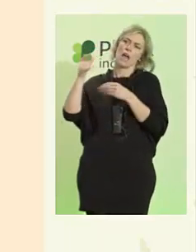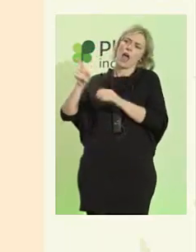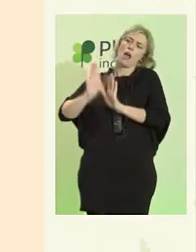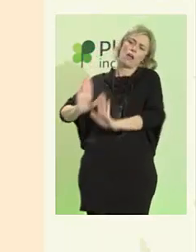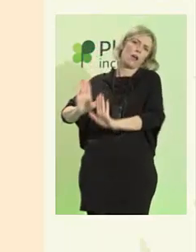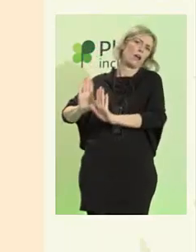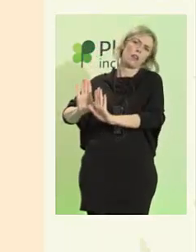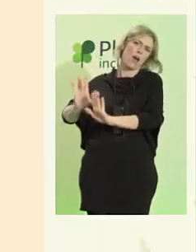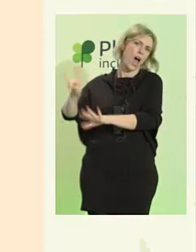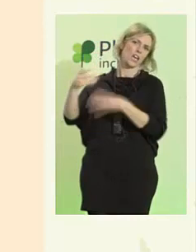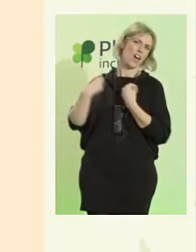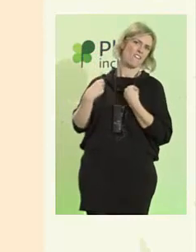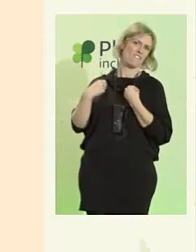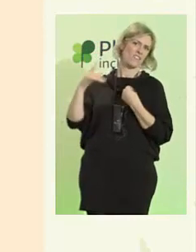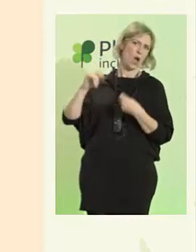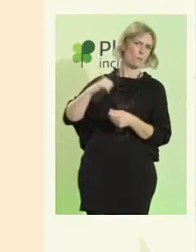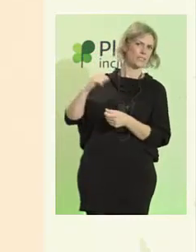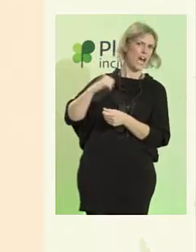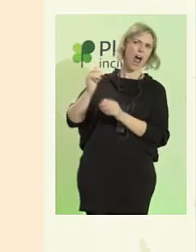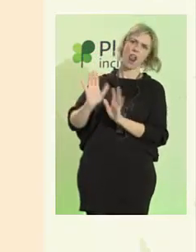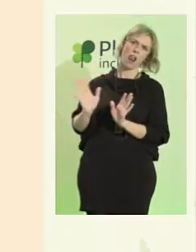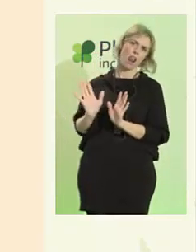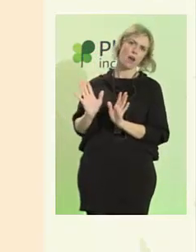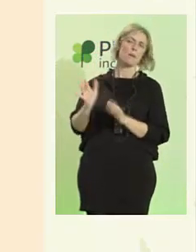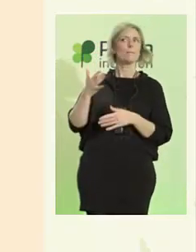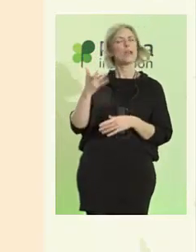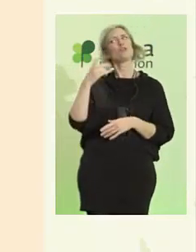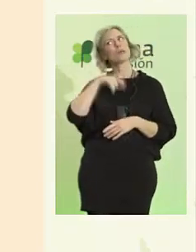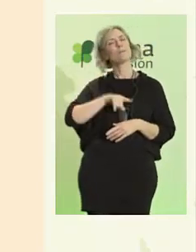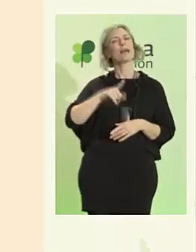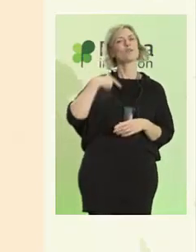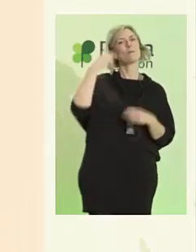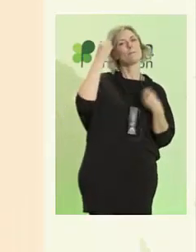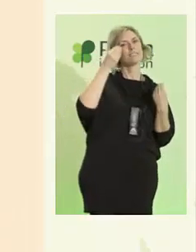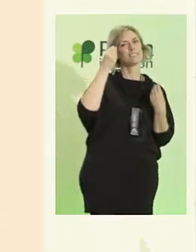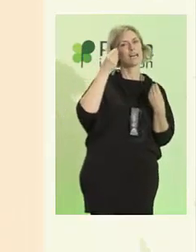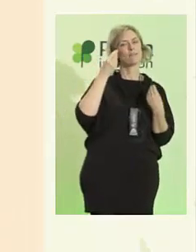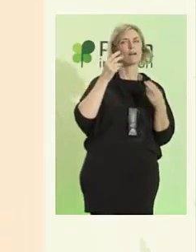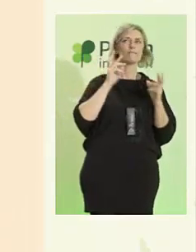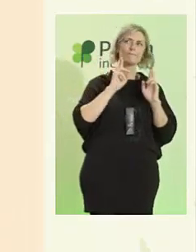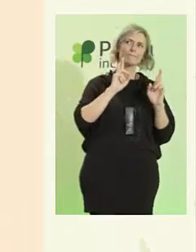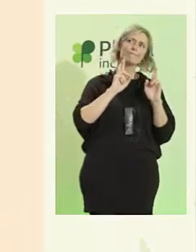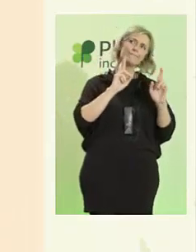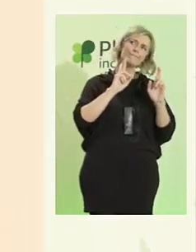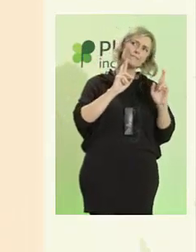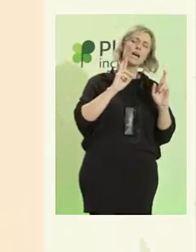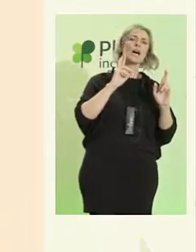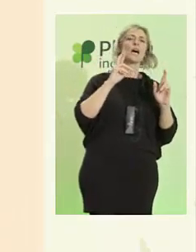al mismo tiempo tenían esa esperanza de que hubiera una posibilidad de cambiar su vida.